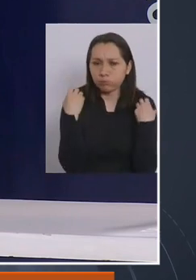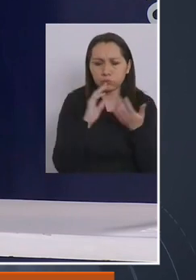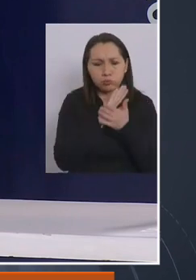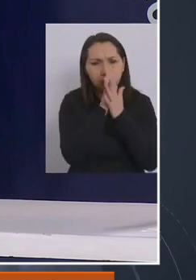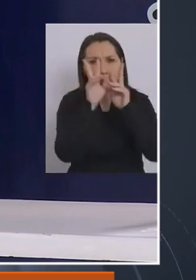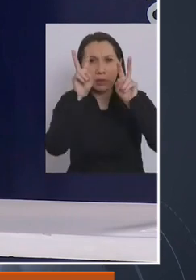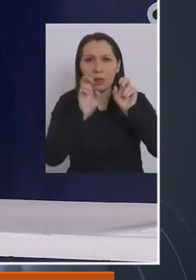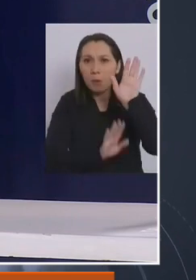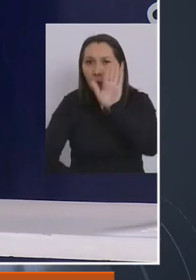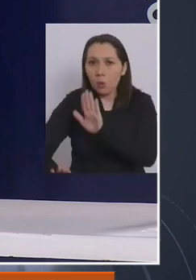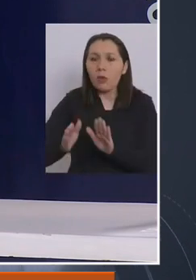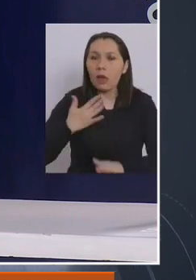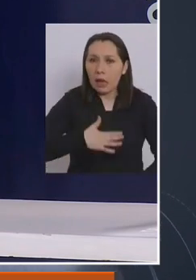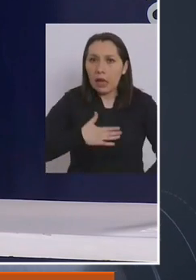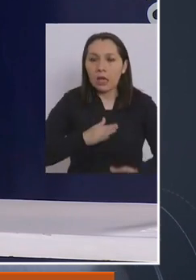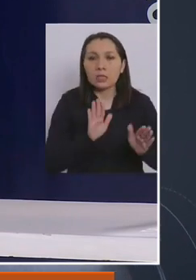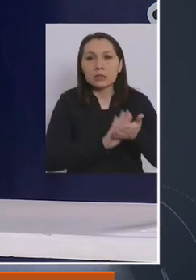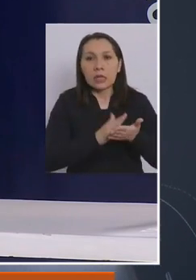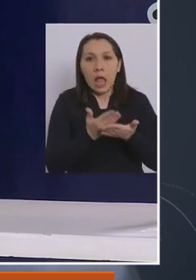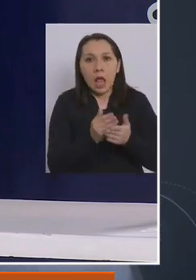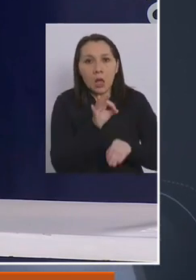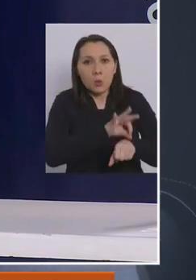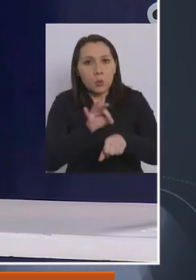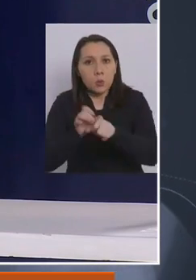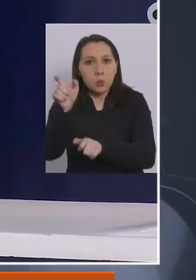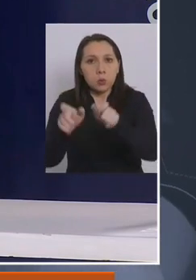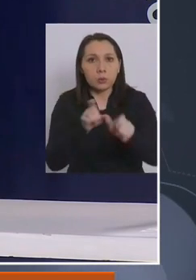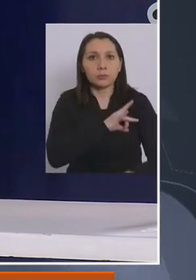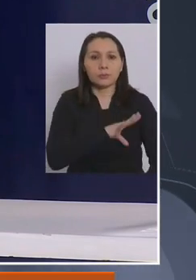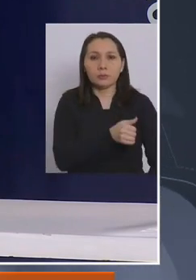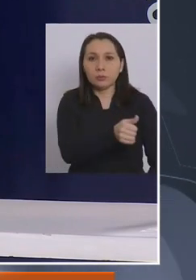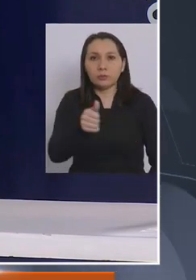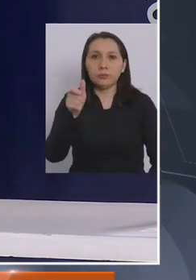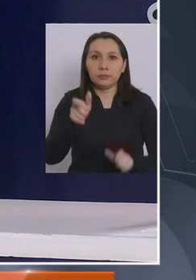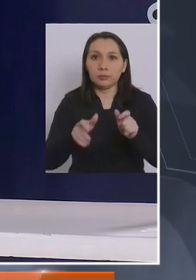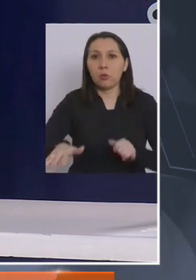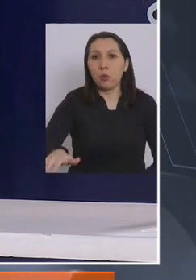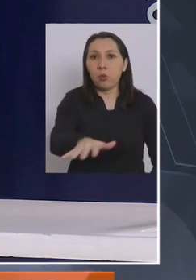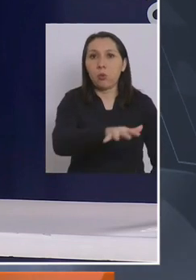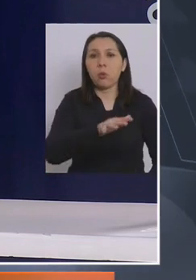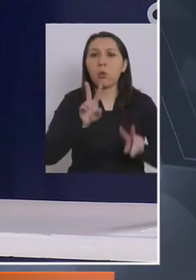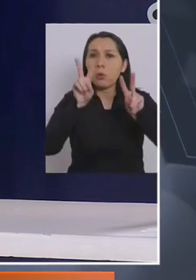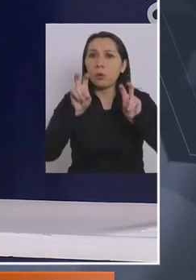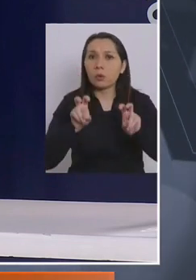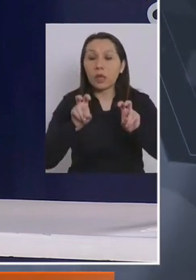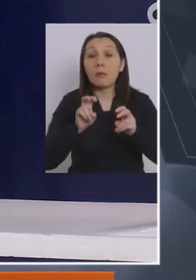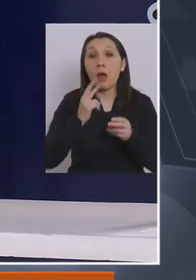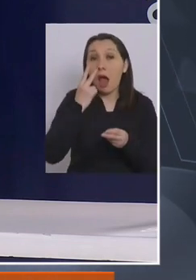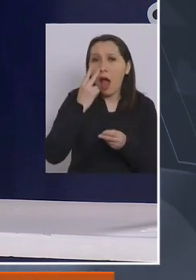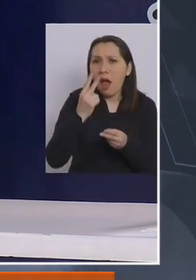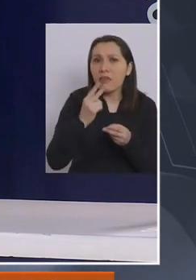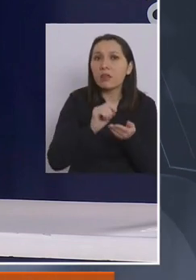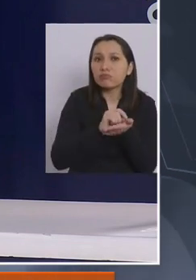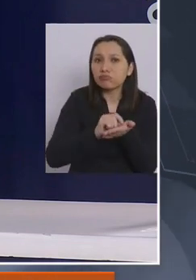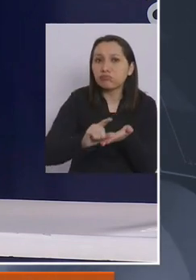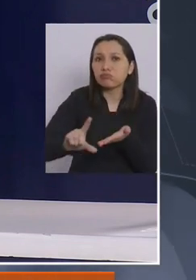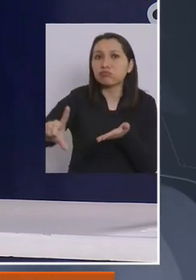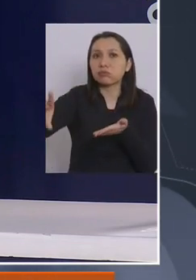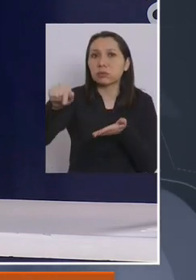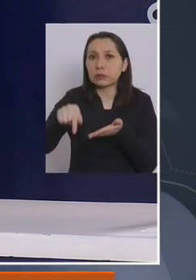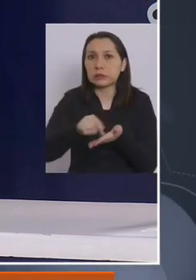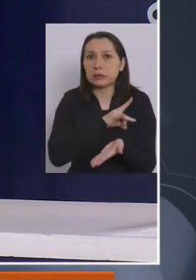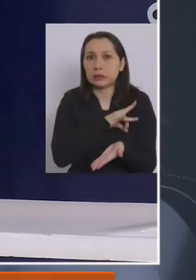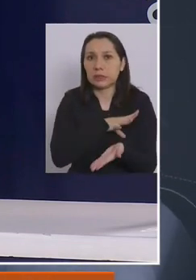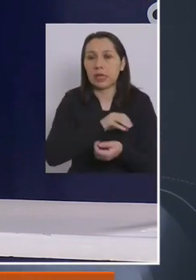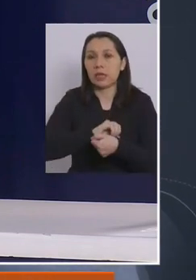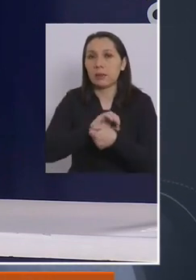necesarias para resguardar la salud de los chilenos y de toda la población, en función de la evolución que hemos tenido nuestra pandemia en